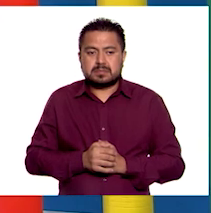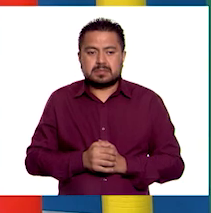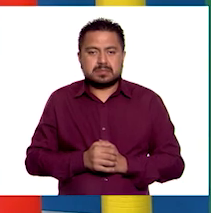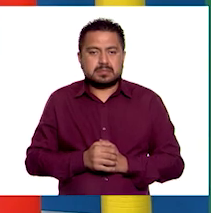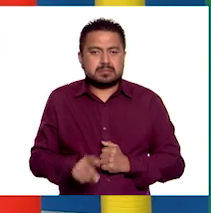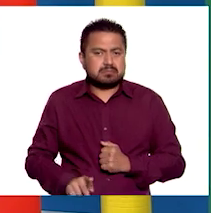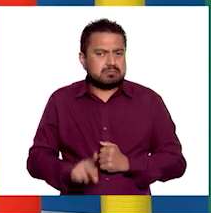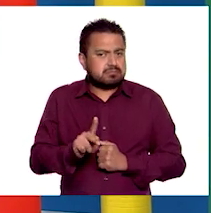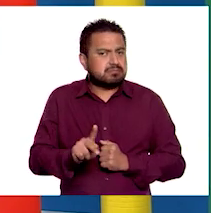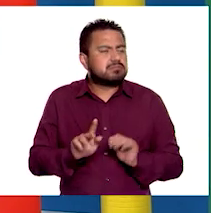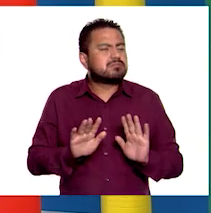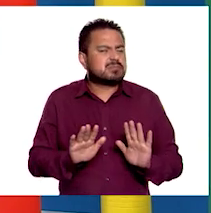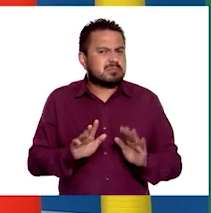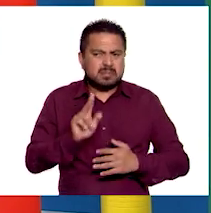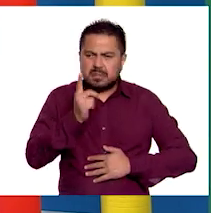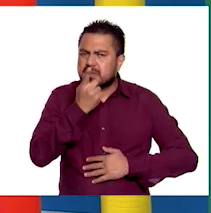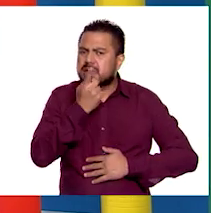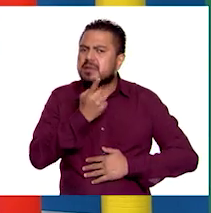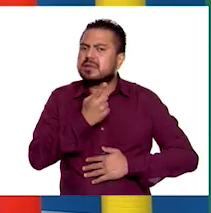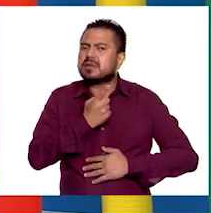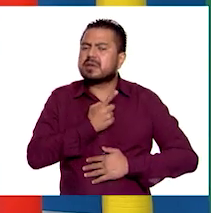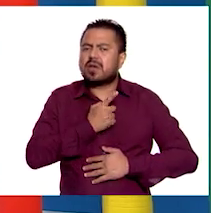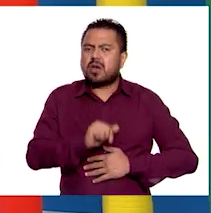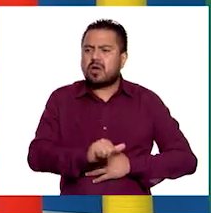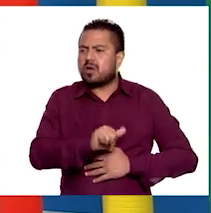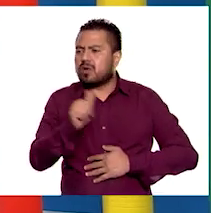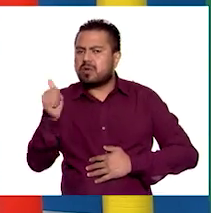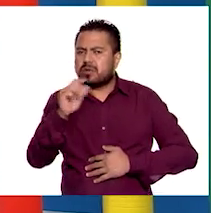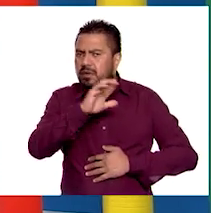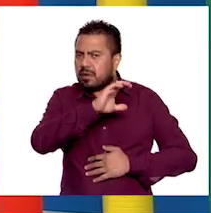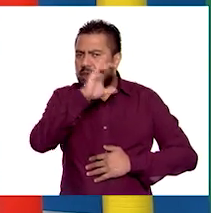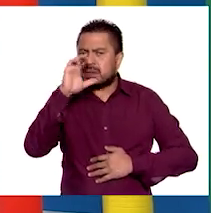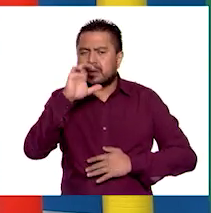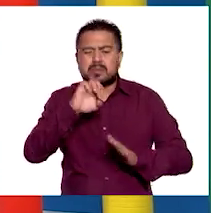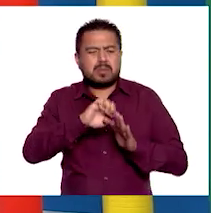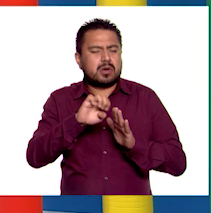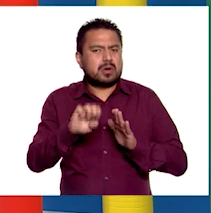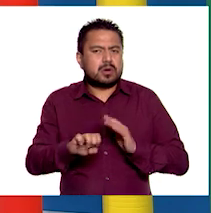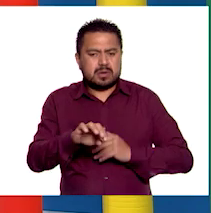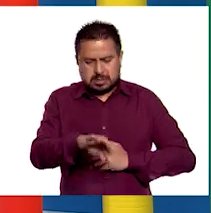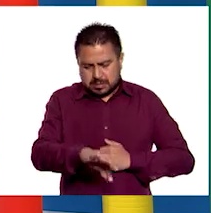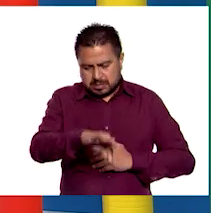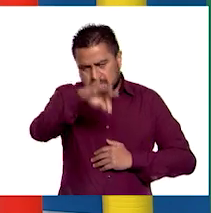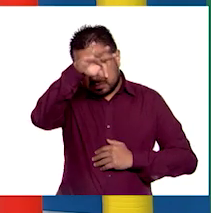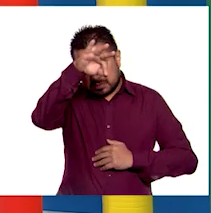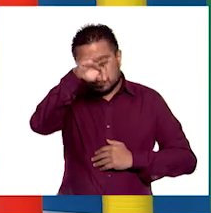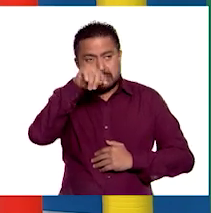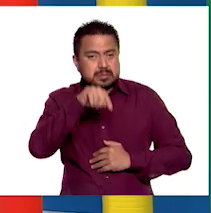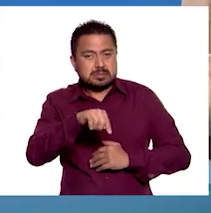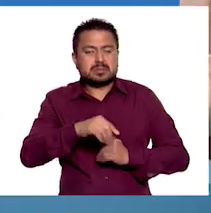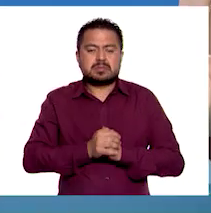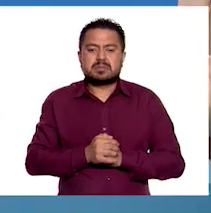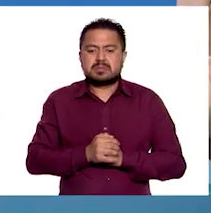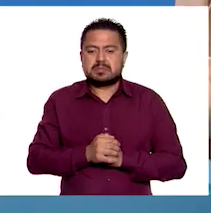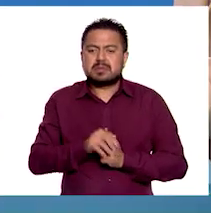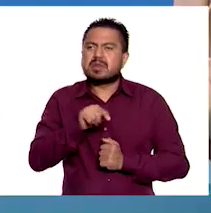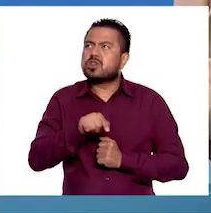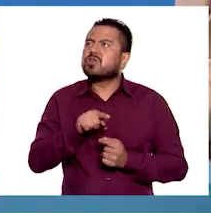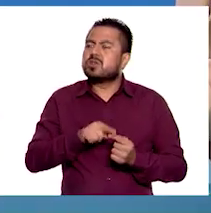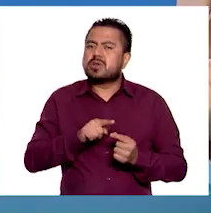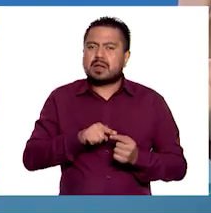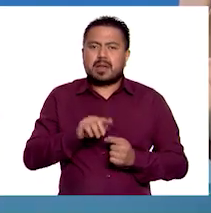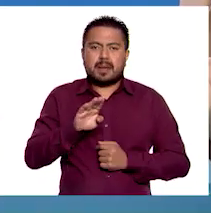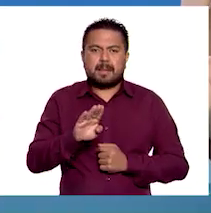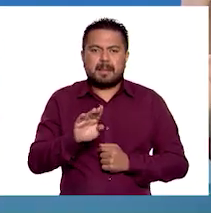Pero, pero a ver, dime, ¿qué me dices de las otras fotos? ¿Esta, por ejemplo? Sí. ¿Es donde es? De